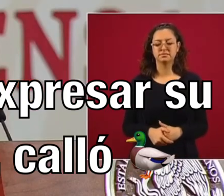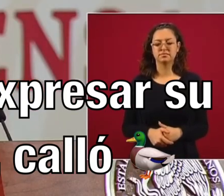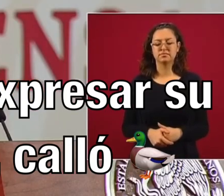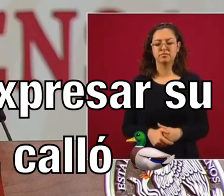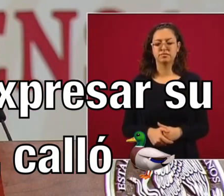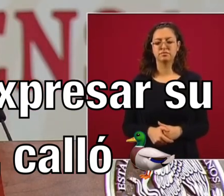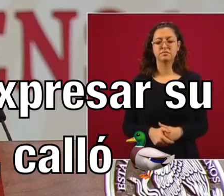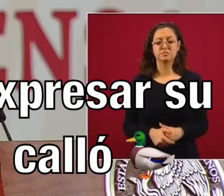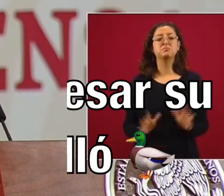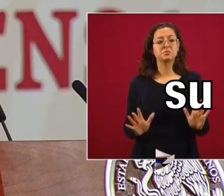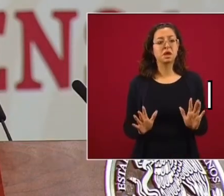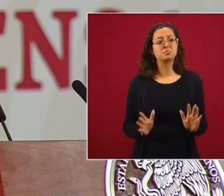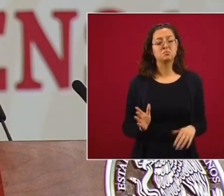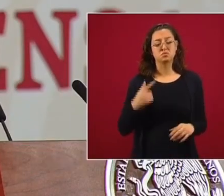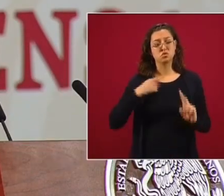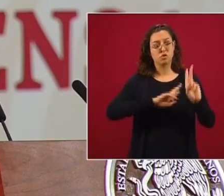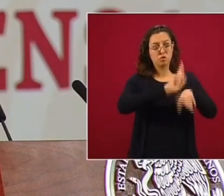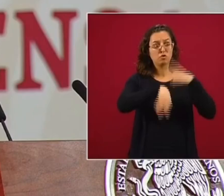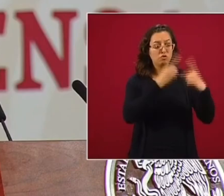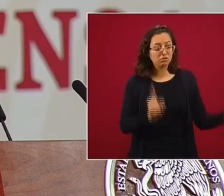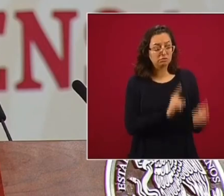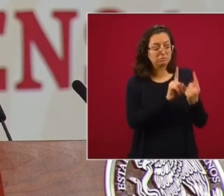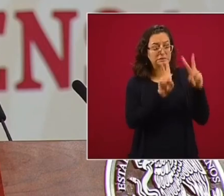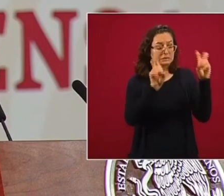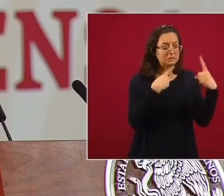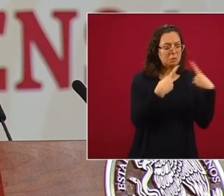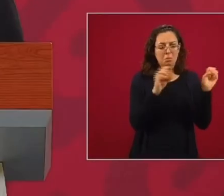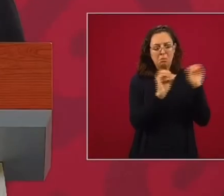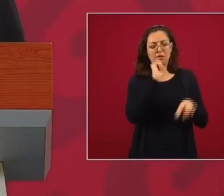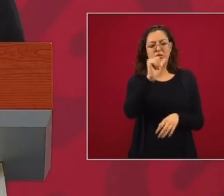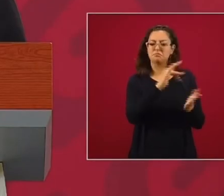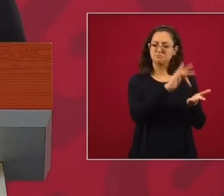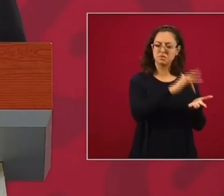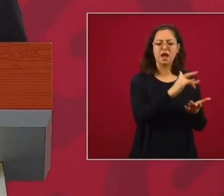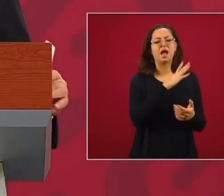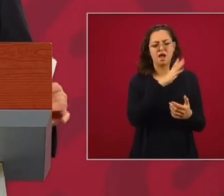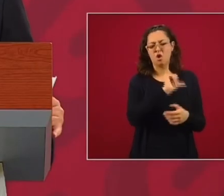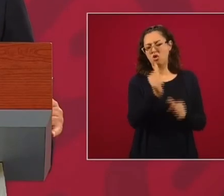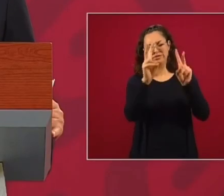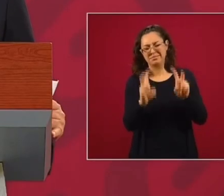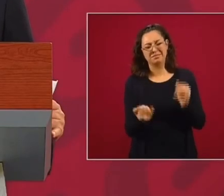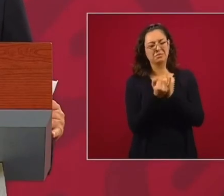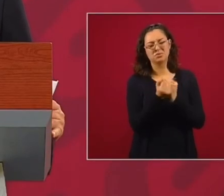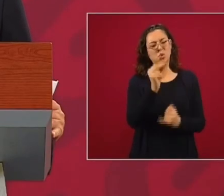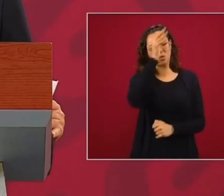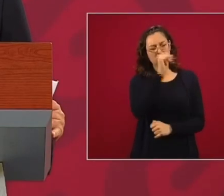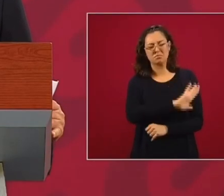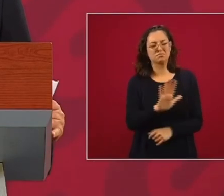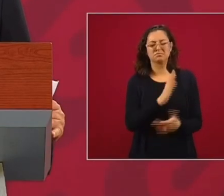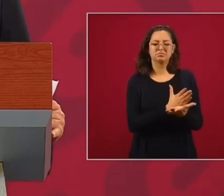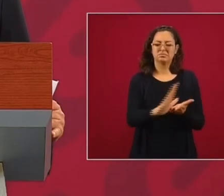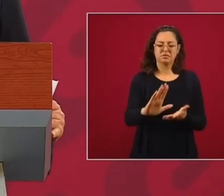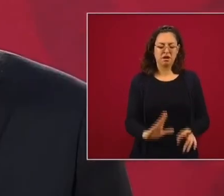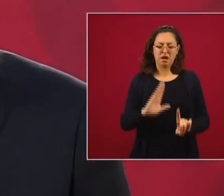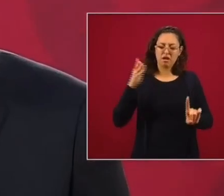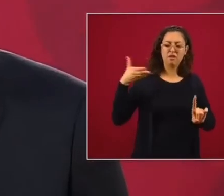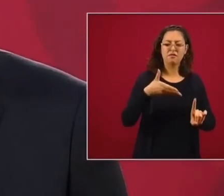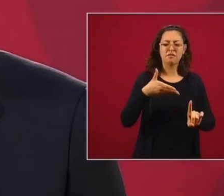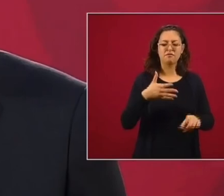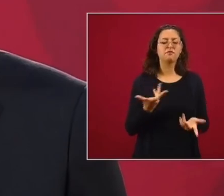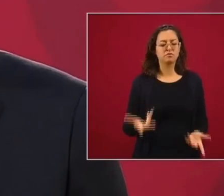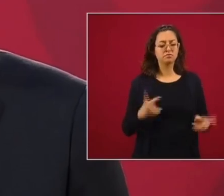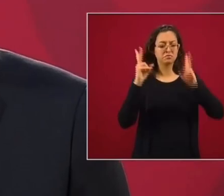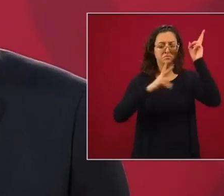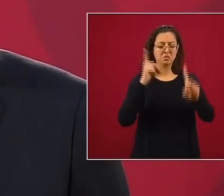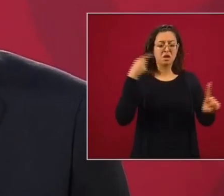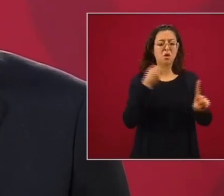Agradecemos que no se haya tratado ese tema ni otros. Y que se ha enfocado la visita,